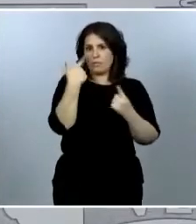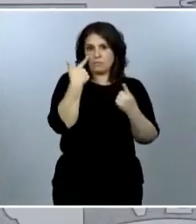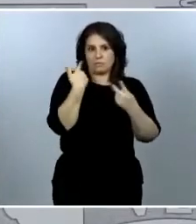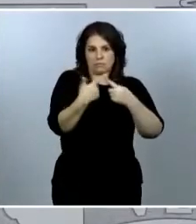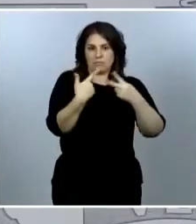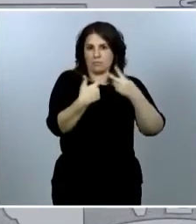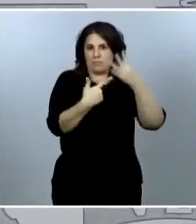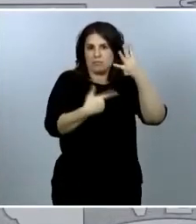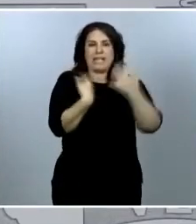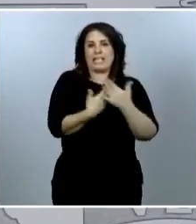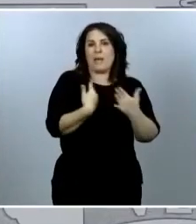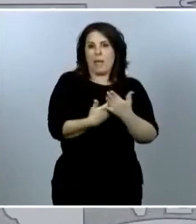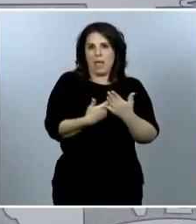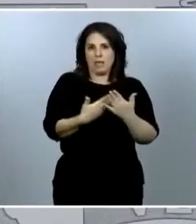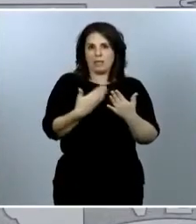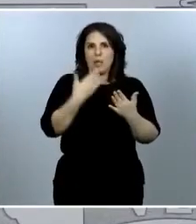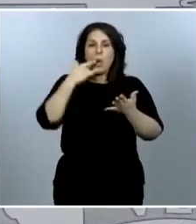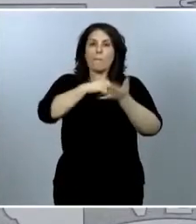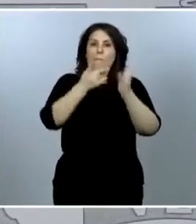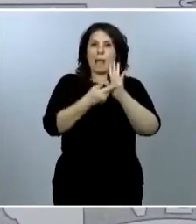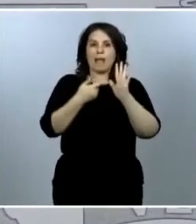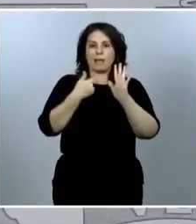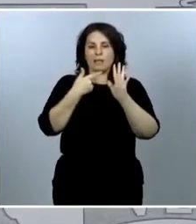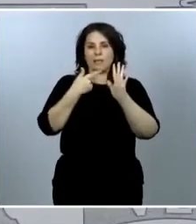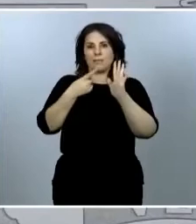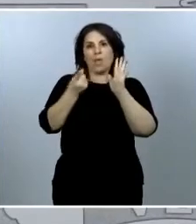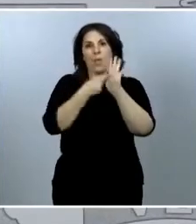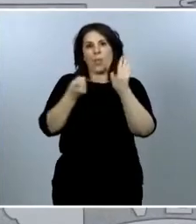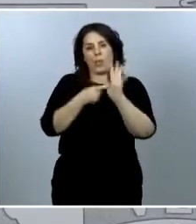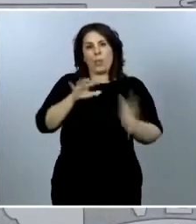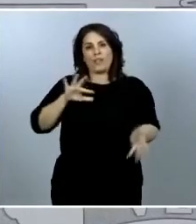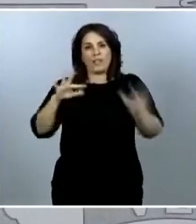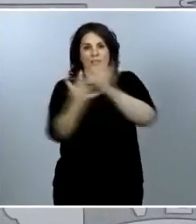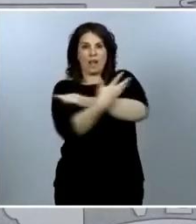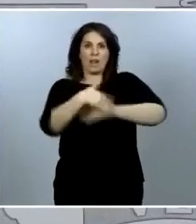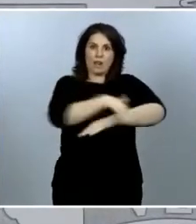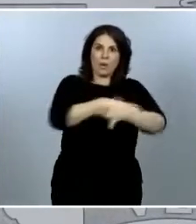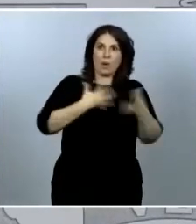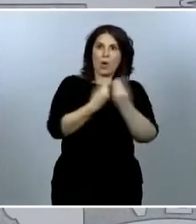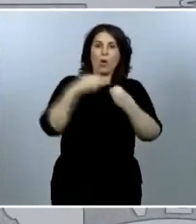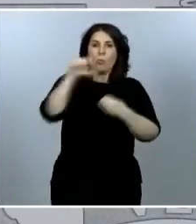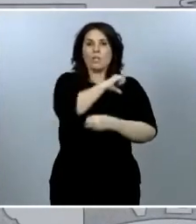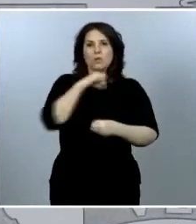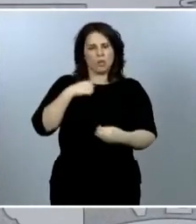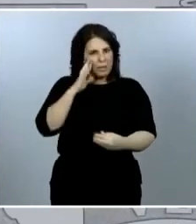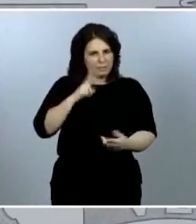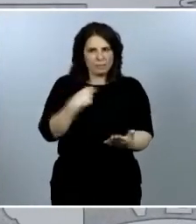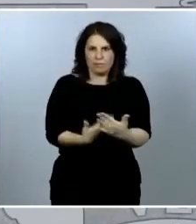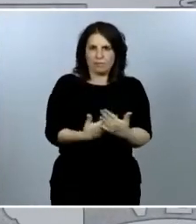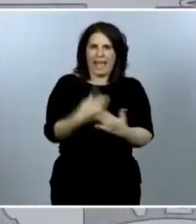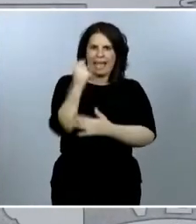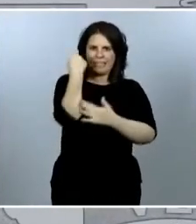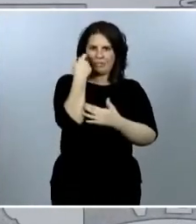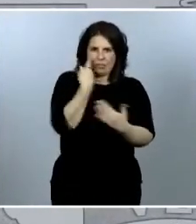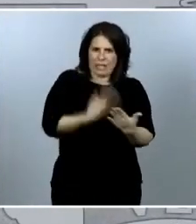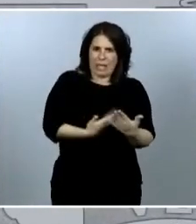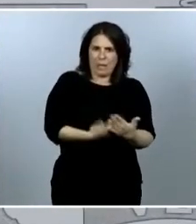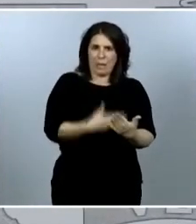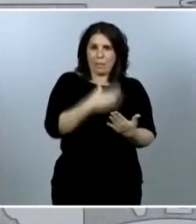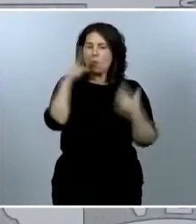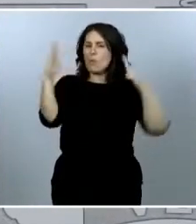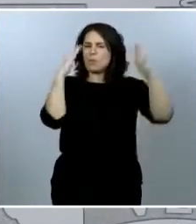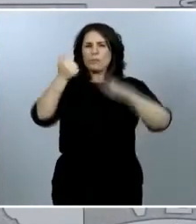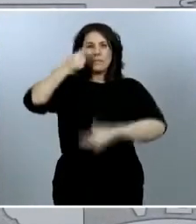de este plan de desescalada que hemos diseñado entre el Gobierno de España y las comunidades autónomas. En los momentos más extremos de la pandemia, se